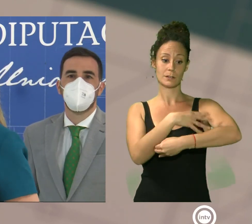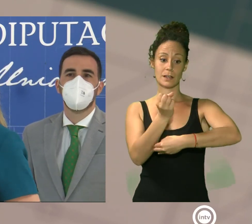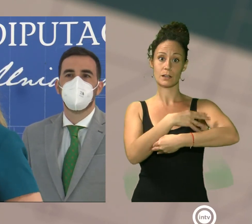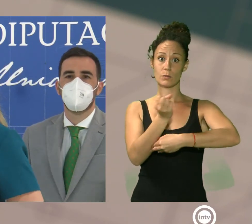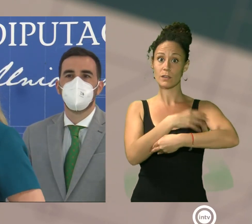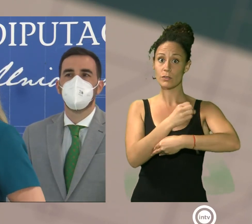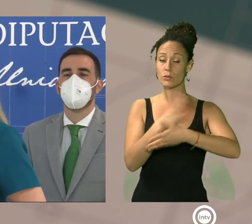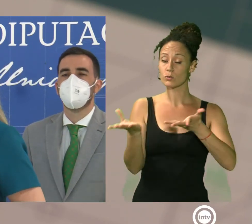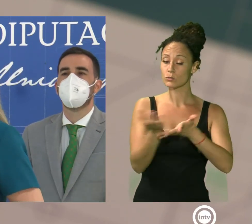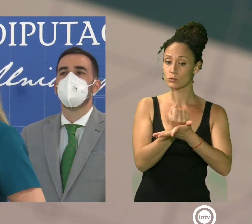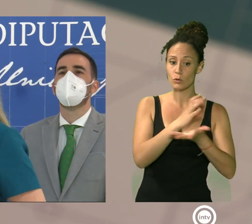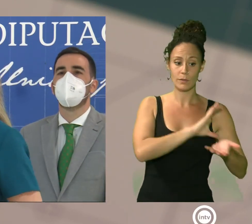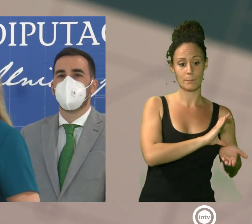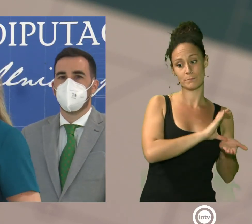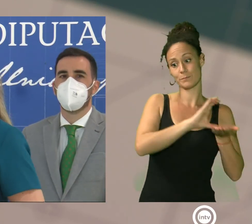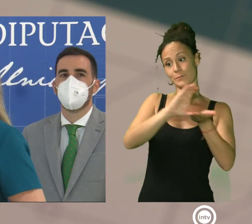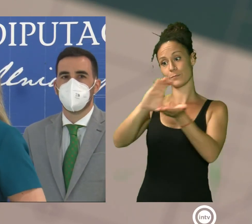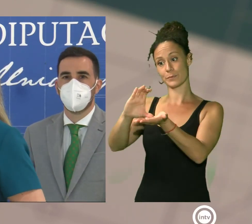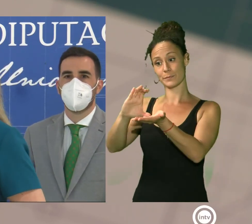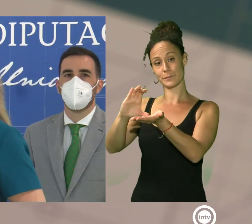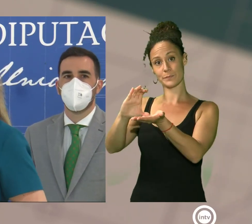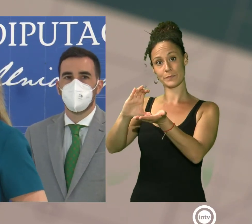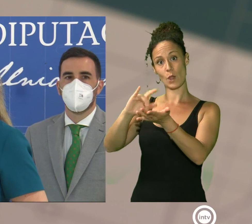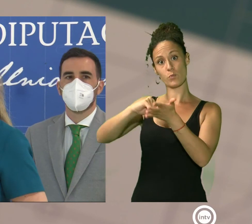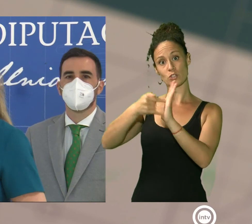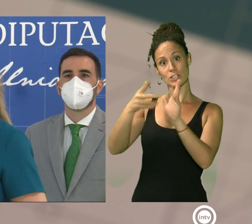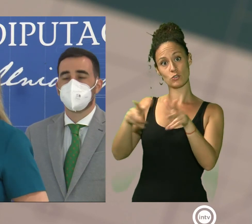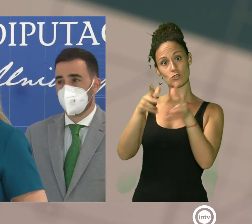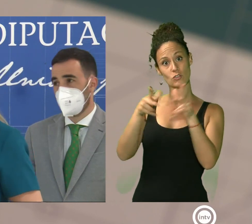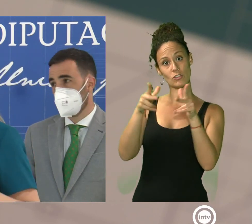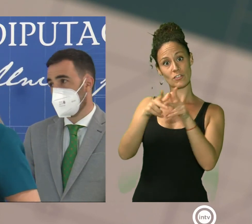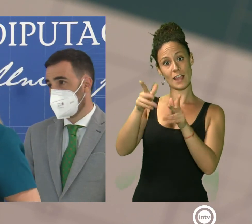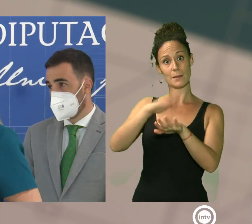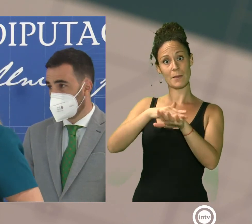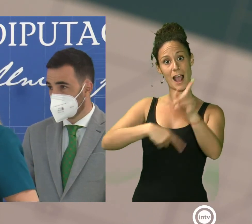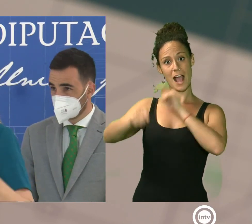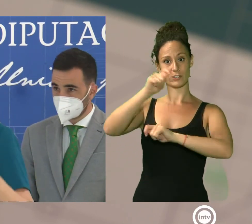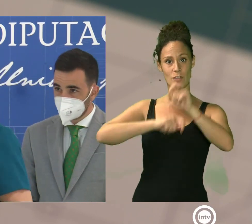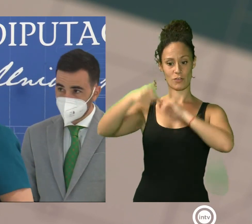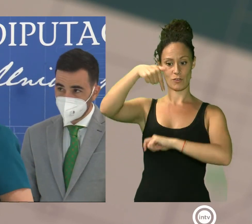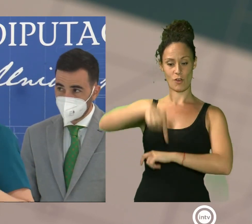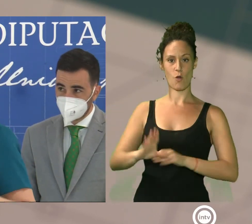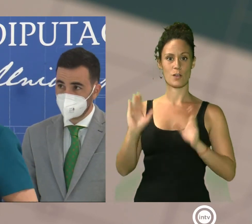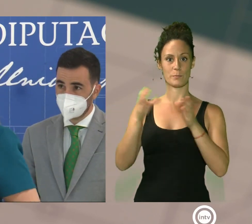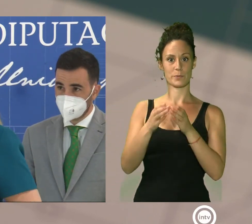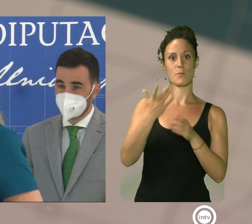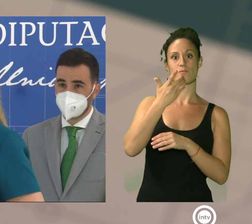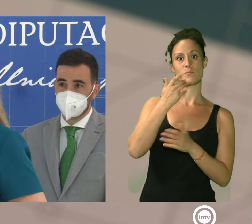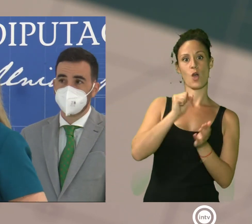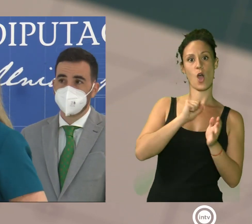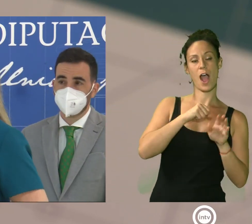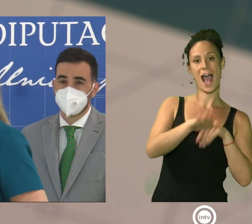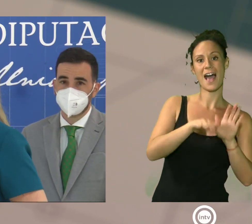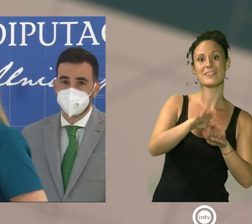ruta va a ser dirigida a proyectos sociales de las asociaciones que hoy nos acompañan, como son Anda, Altea,